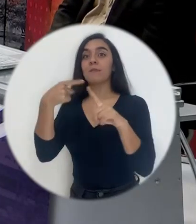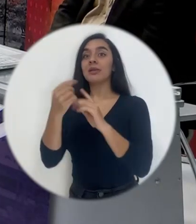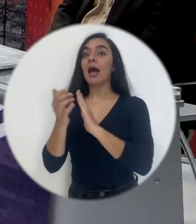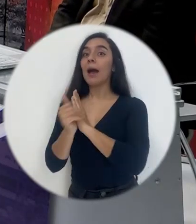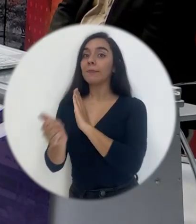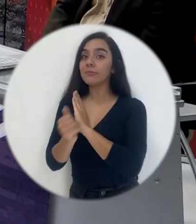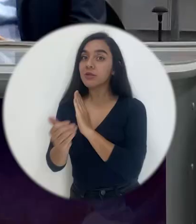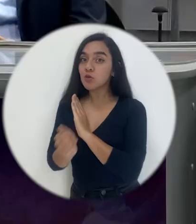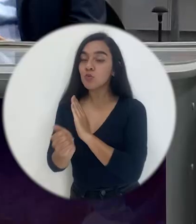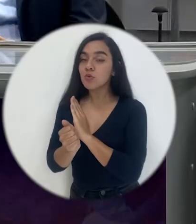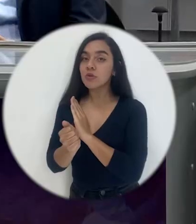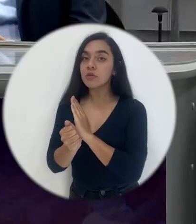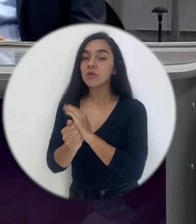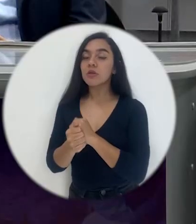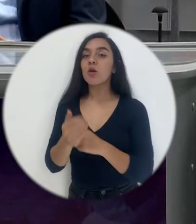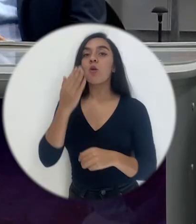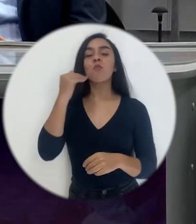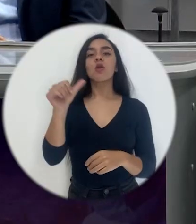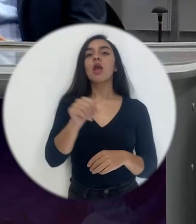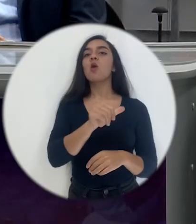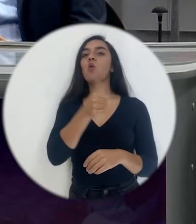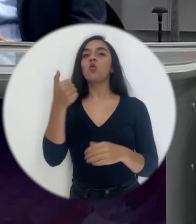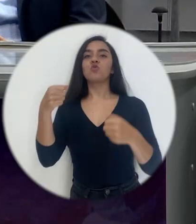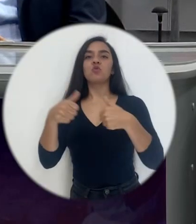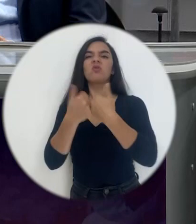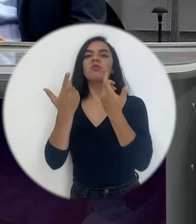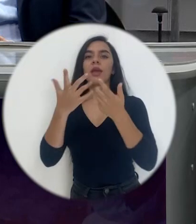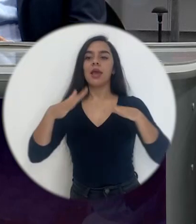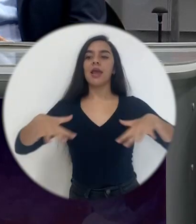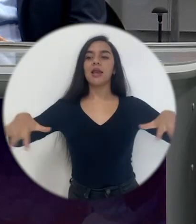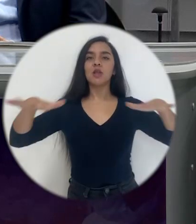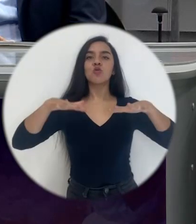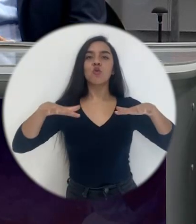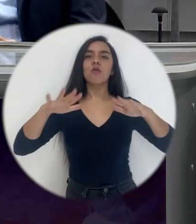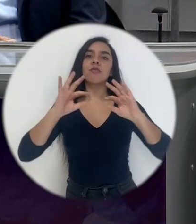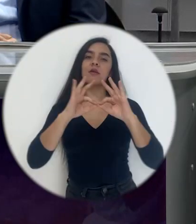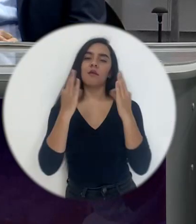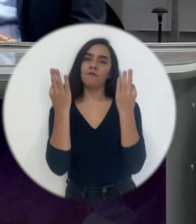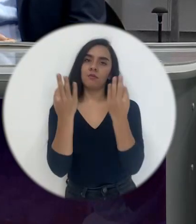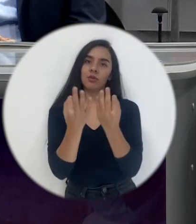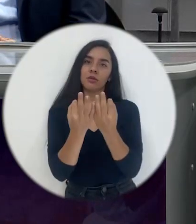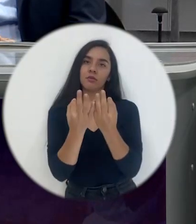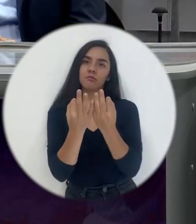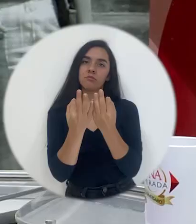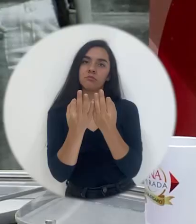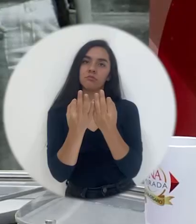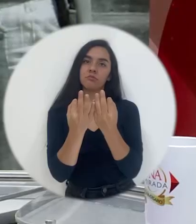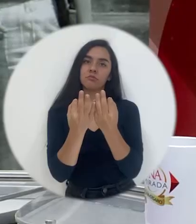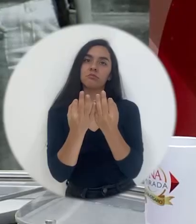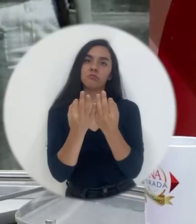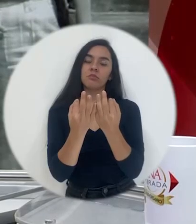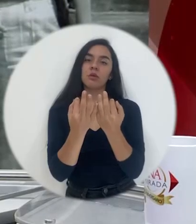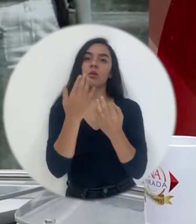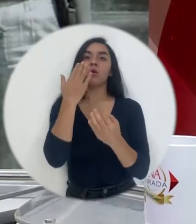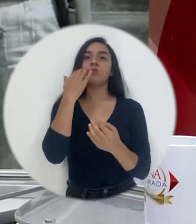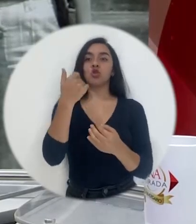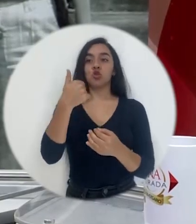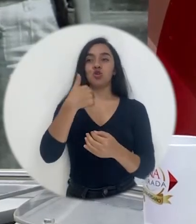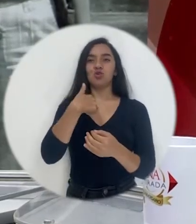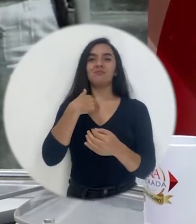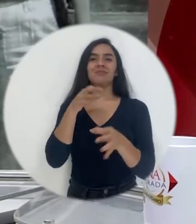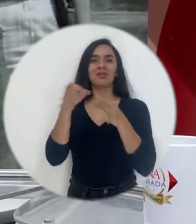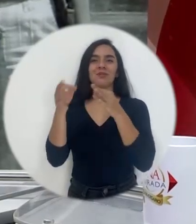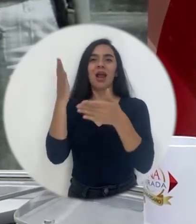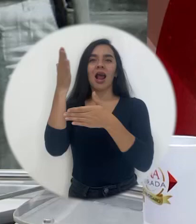porque otro de los retos está pues en el entorno familiar de verdad los diferentes